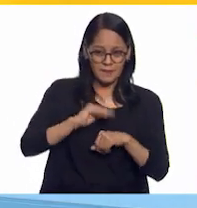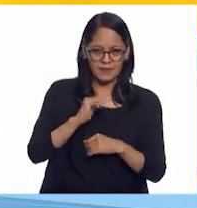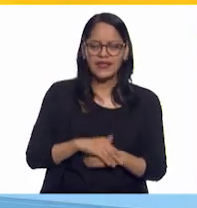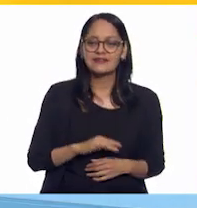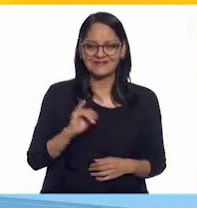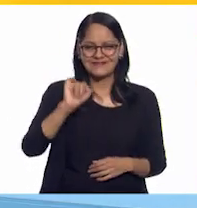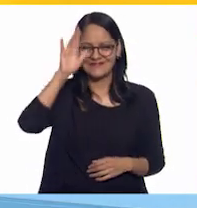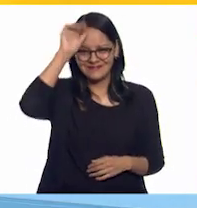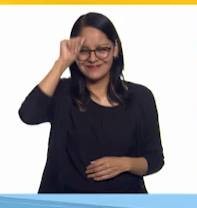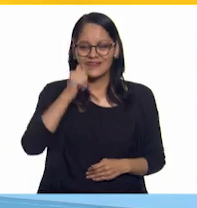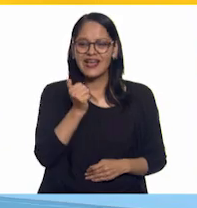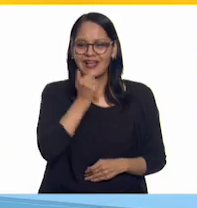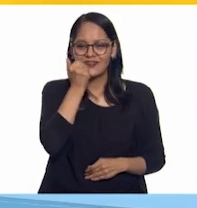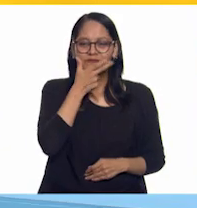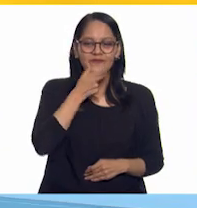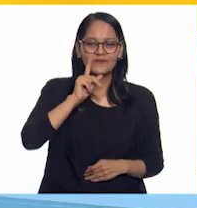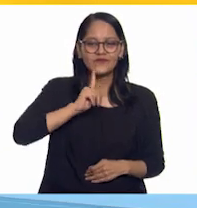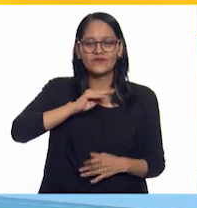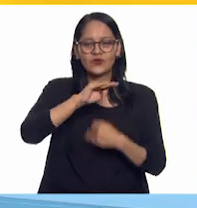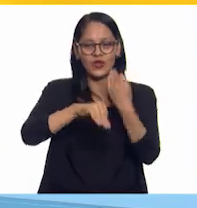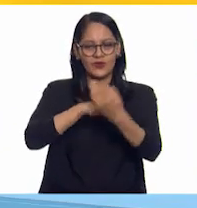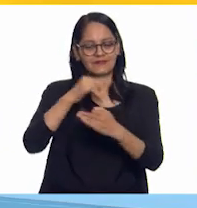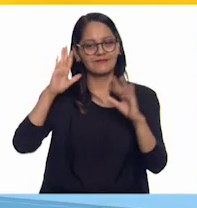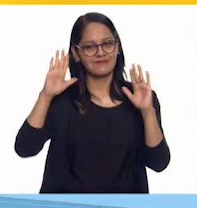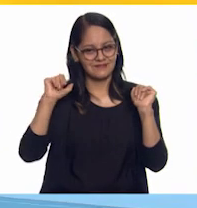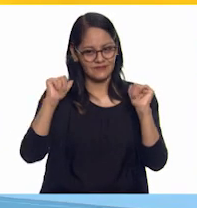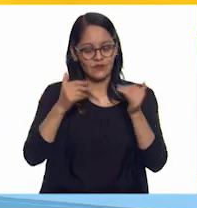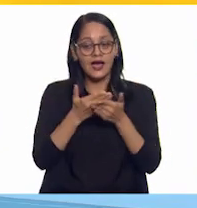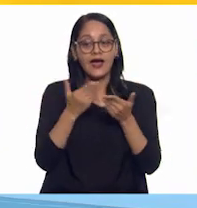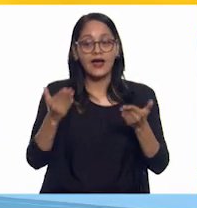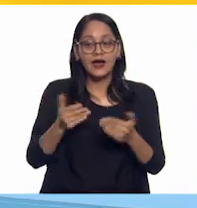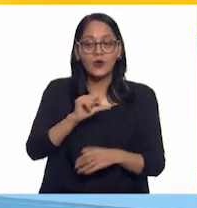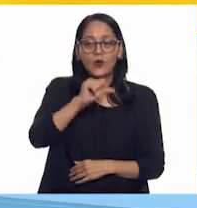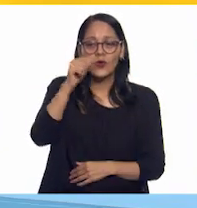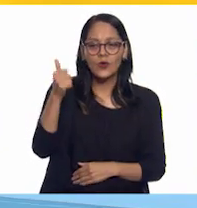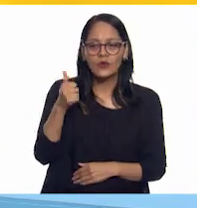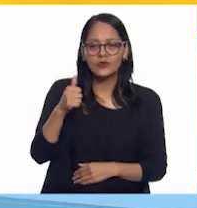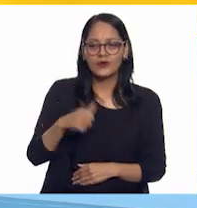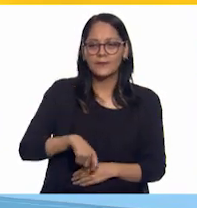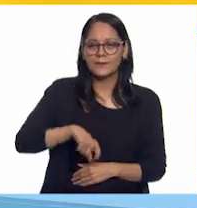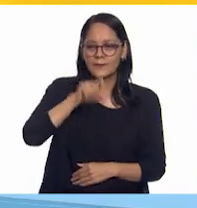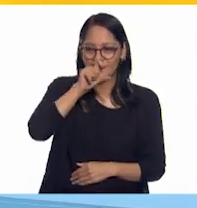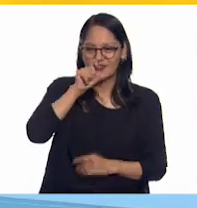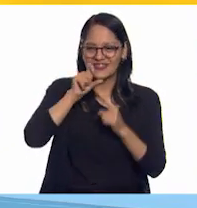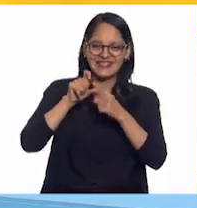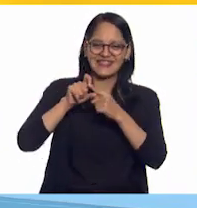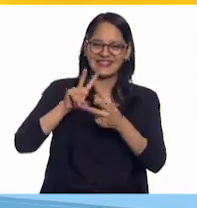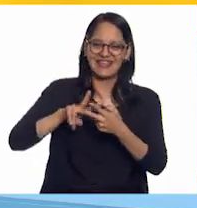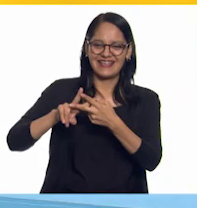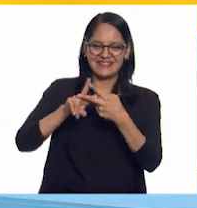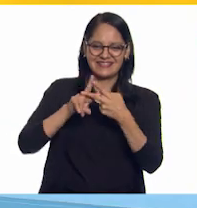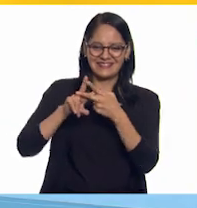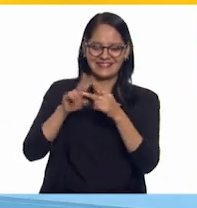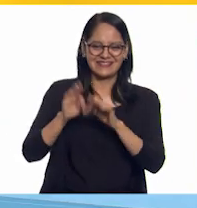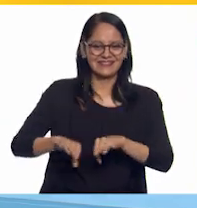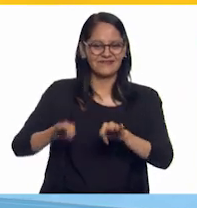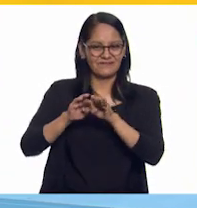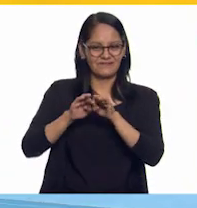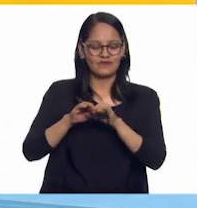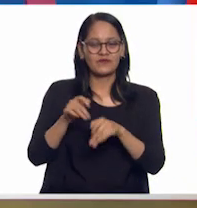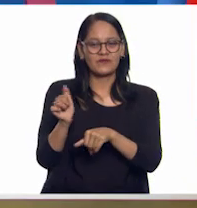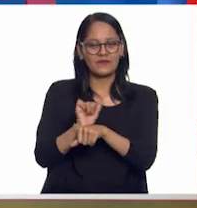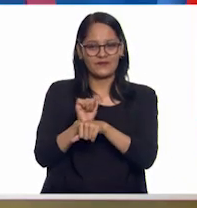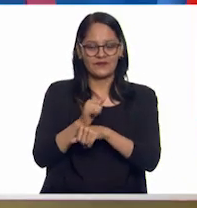Nos despedimos de las alumnas y alumnos y veamos un poco de la estrella del documental. ¡Lolo! ¡Nos vemos en la próxima!